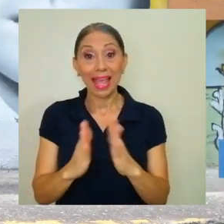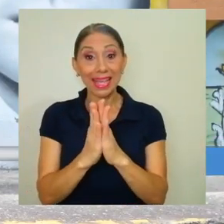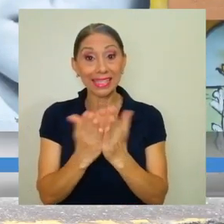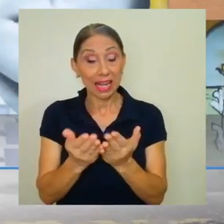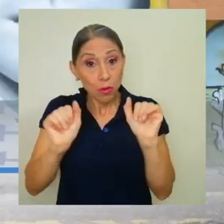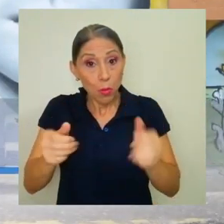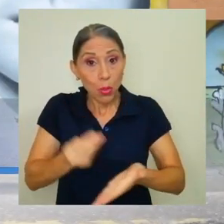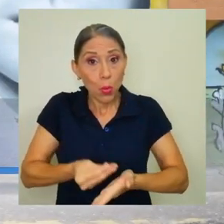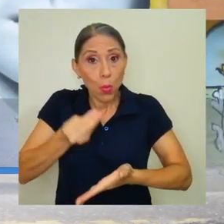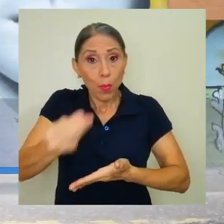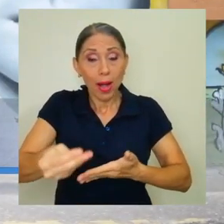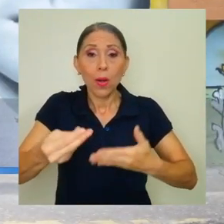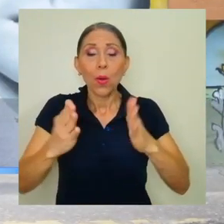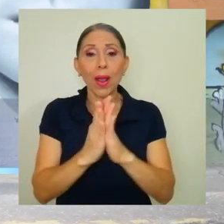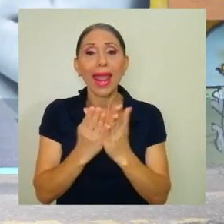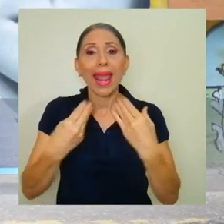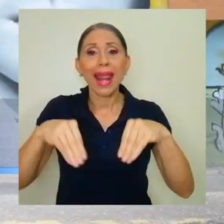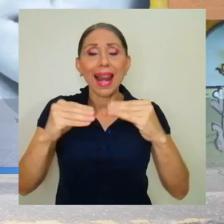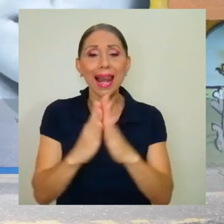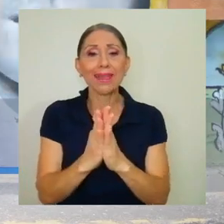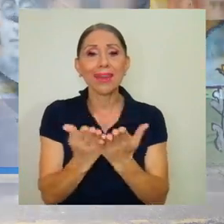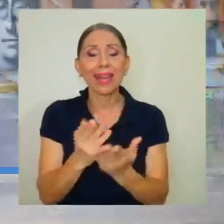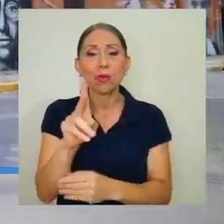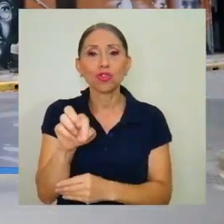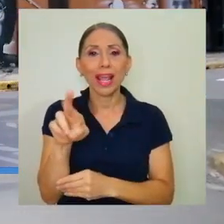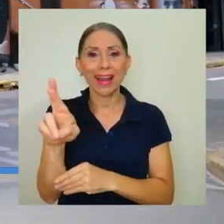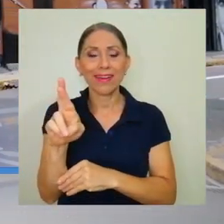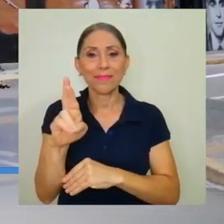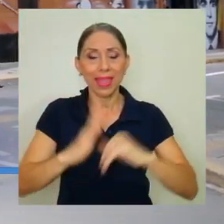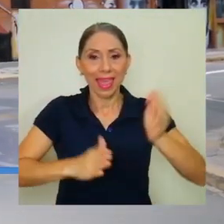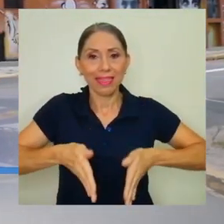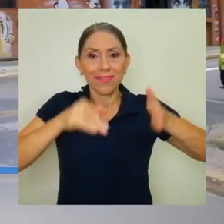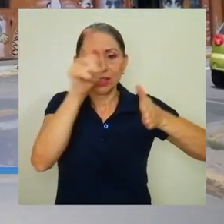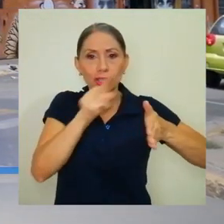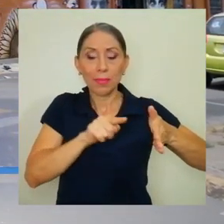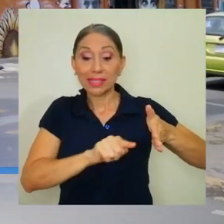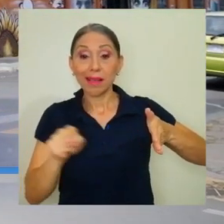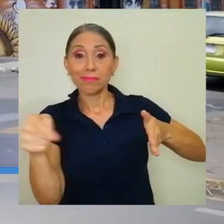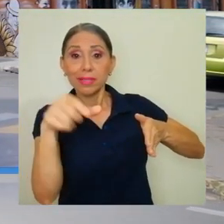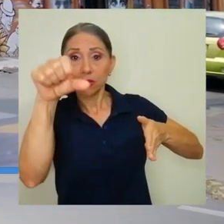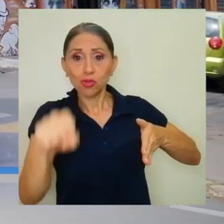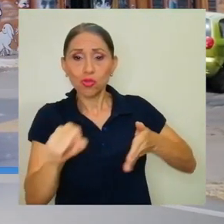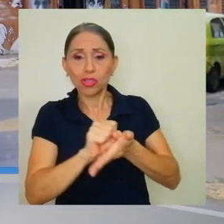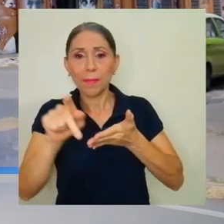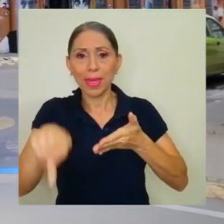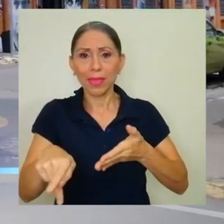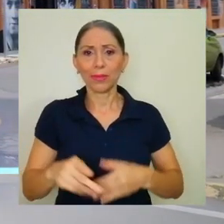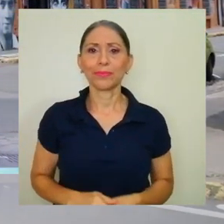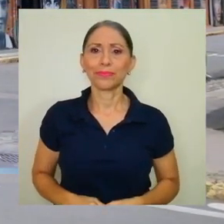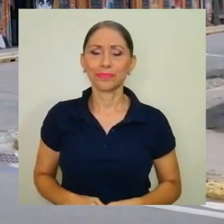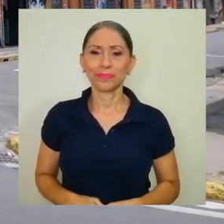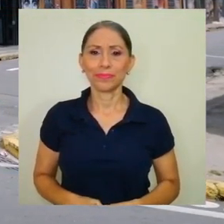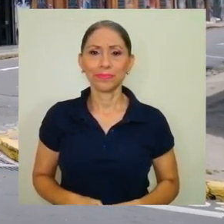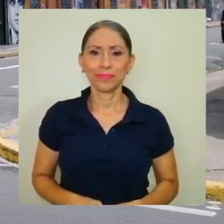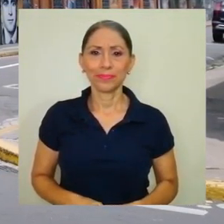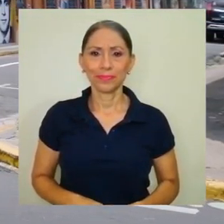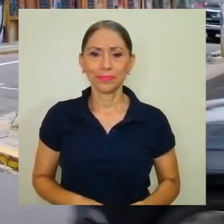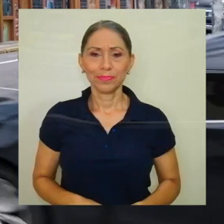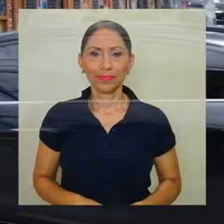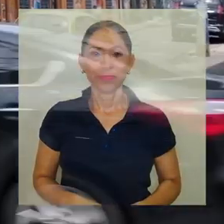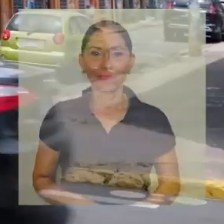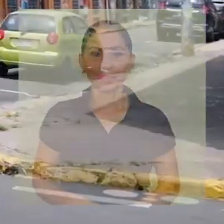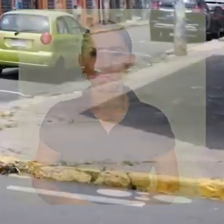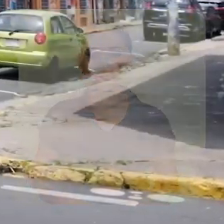Este libro está disponible en la librería UCR, ubicada al costado sur del edificio Zaprisa en San Pedro de Montes de Oca.